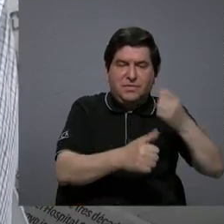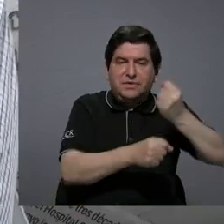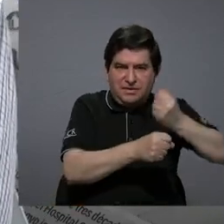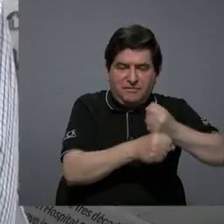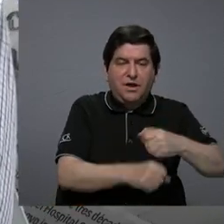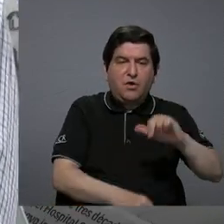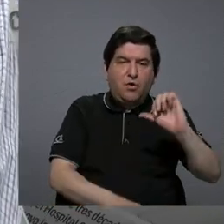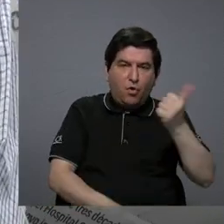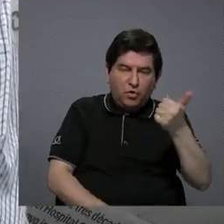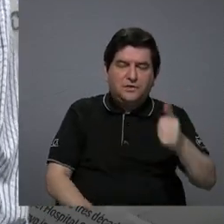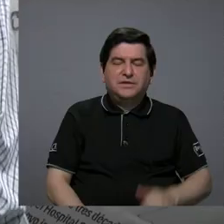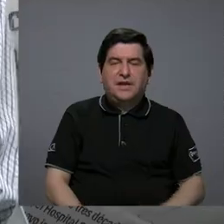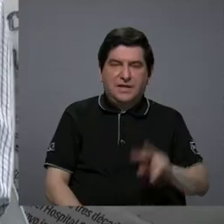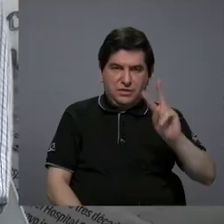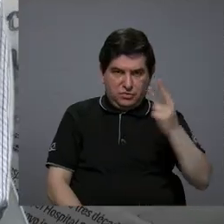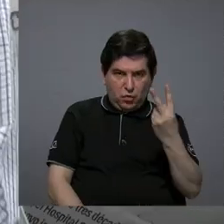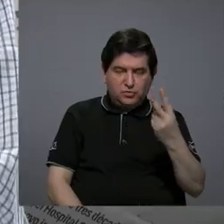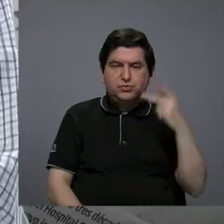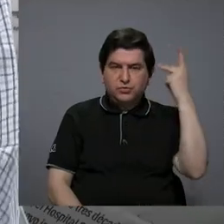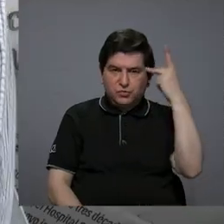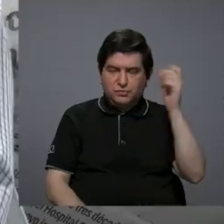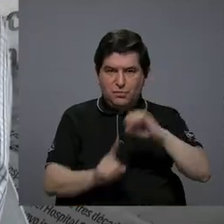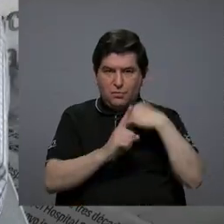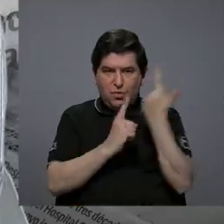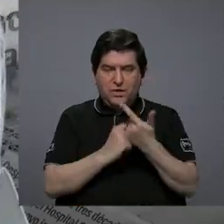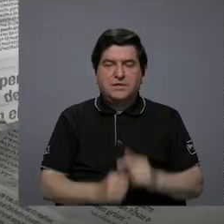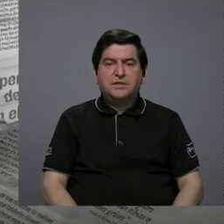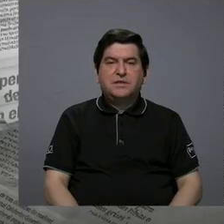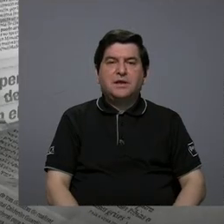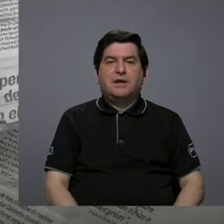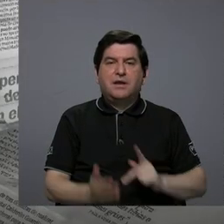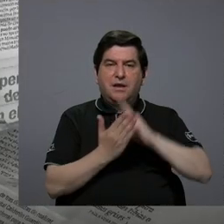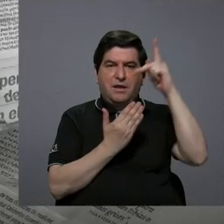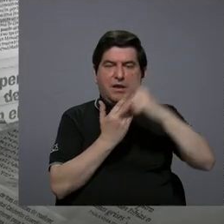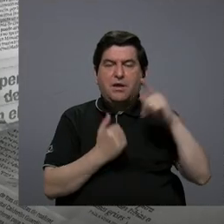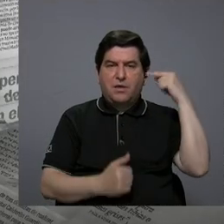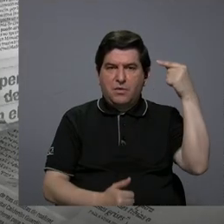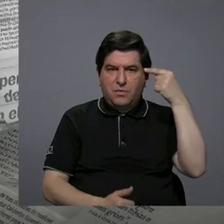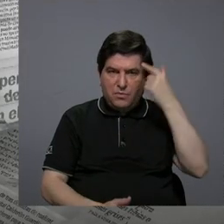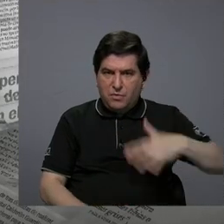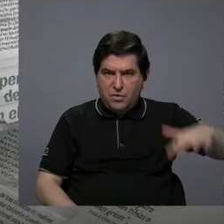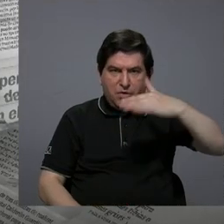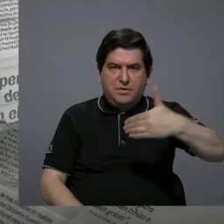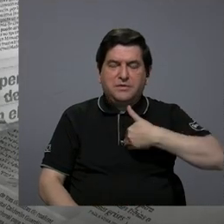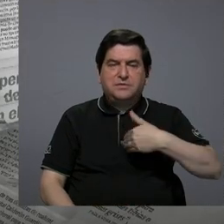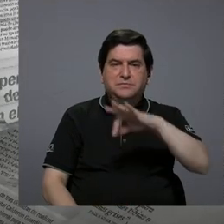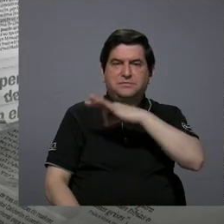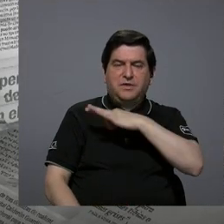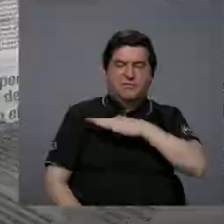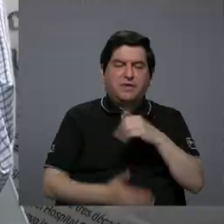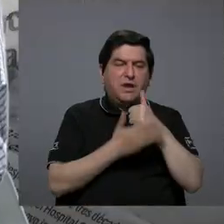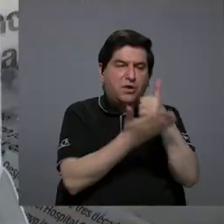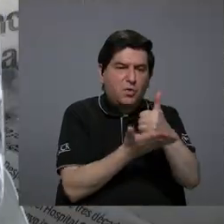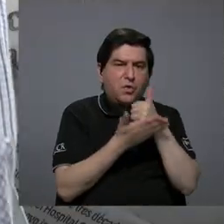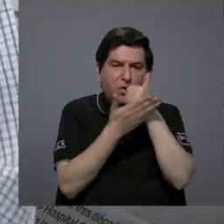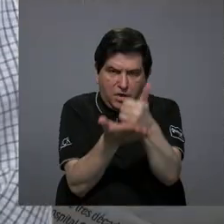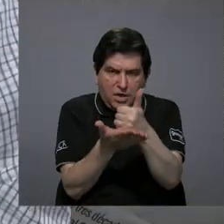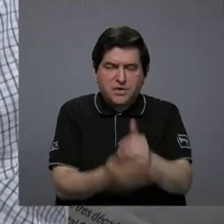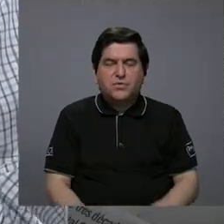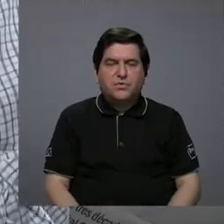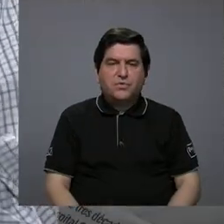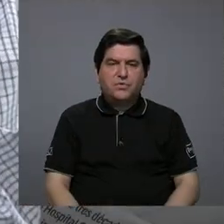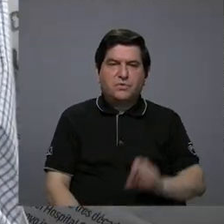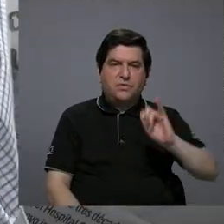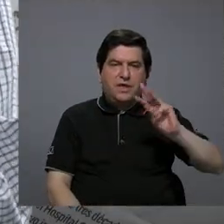son las políticas sociales, los programas que tiene el Estado para favorecer becas, que administre el